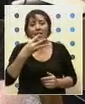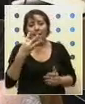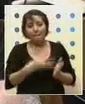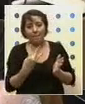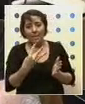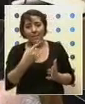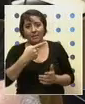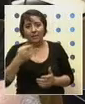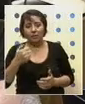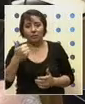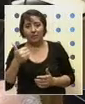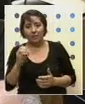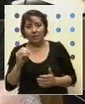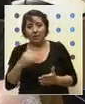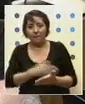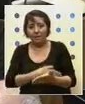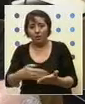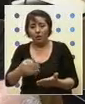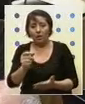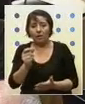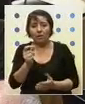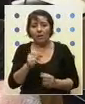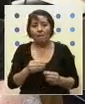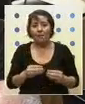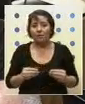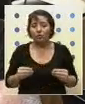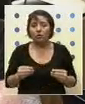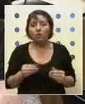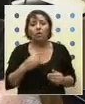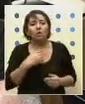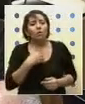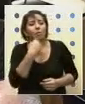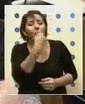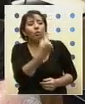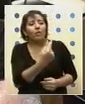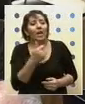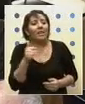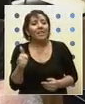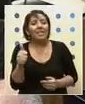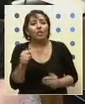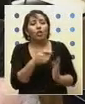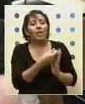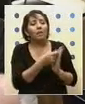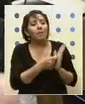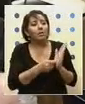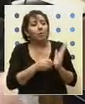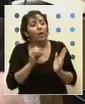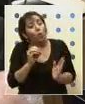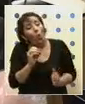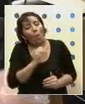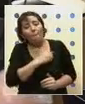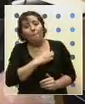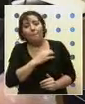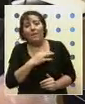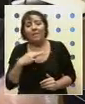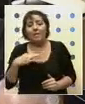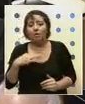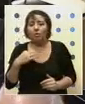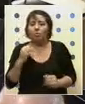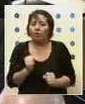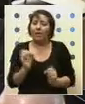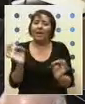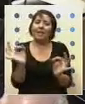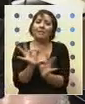Quiero hacer una consulta a la directora de presupuesto o al ministro que pueda precisar con